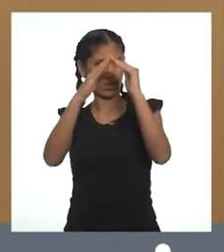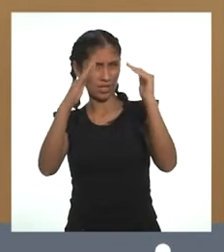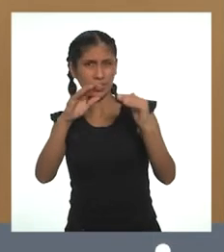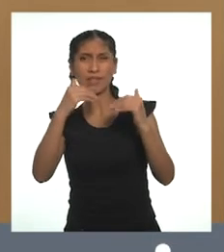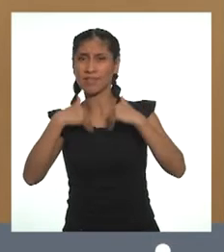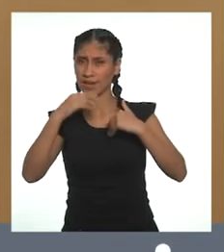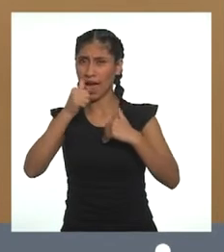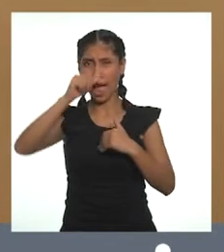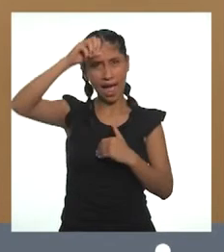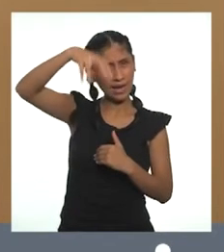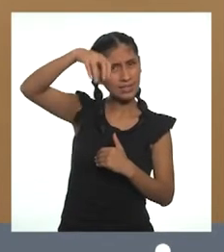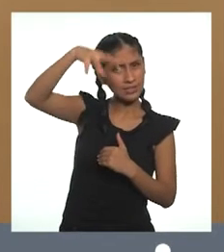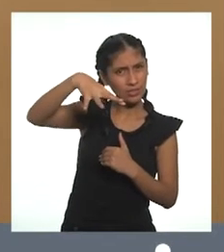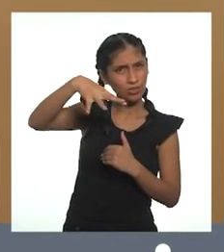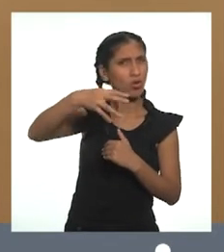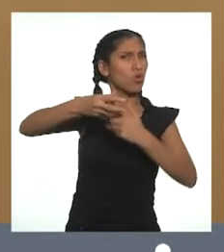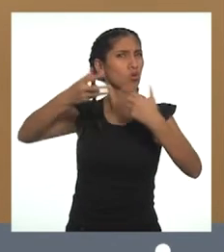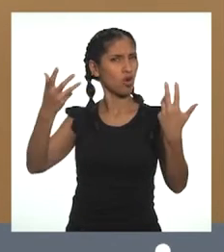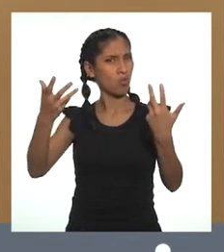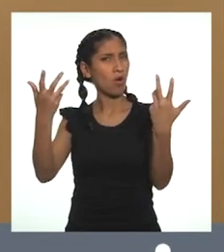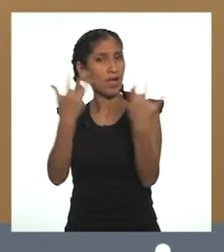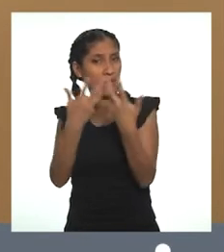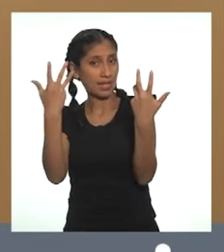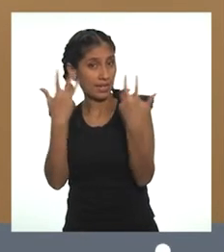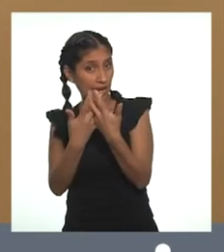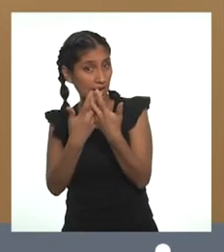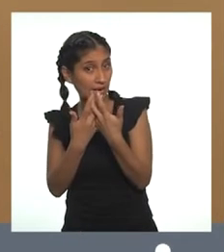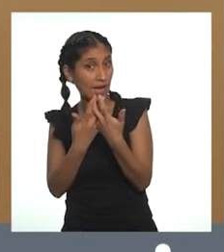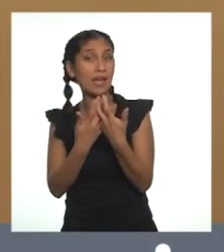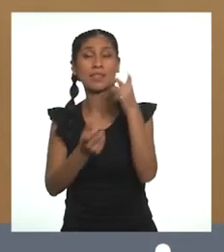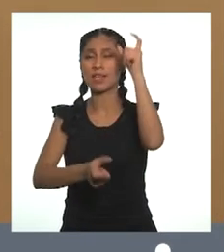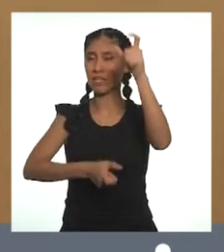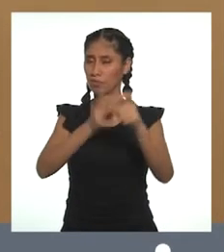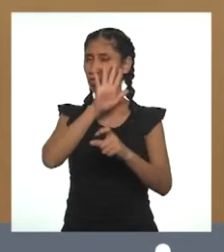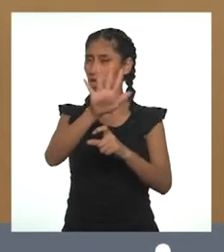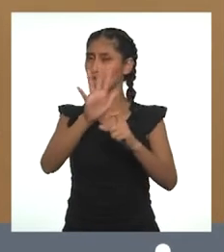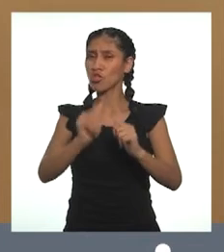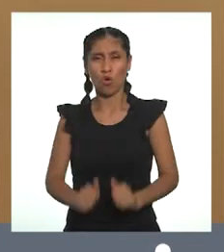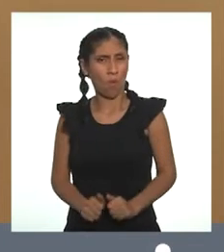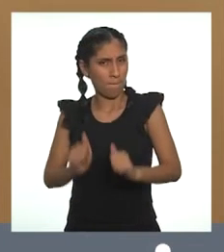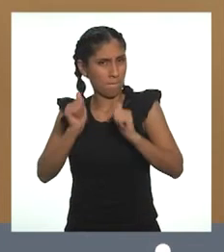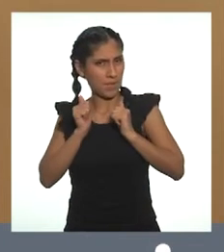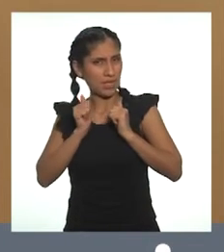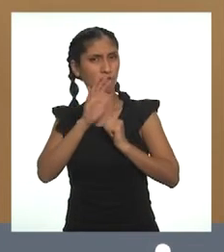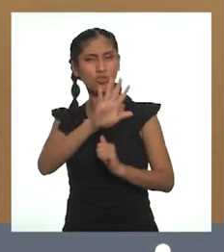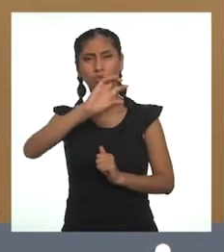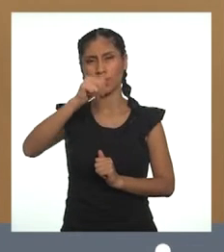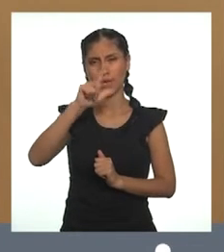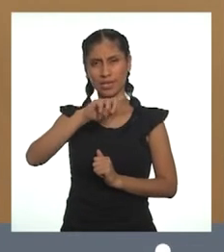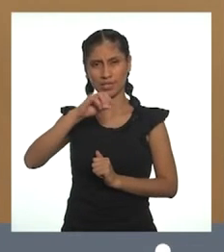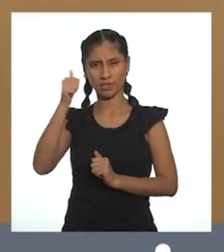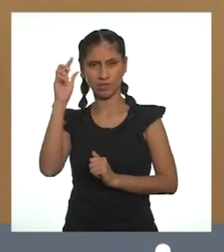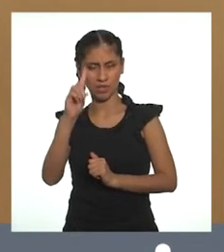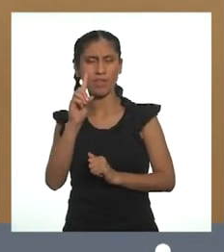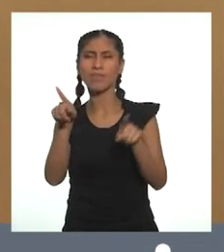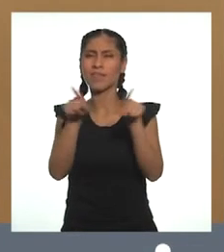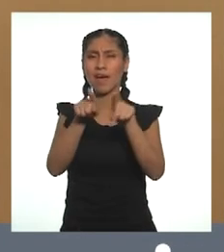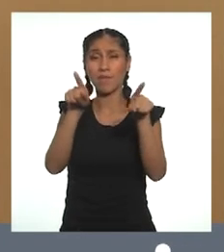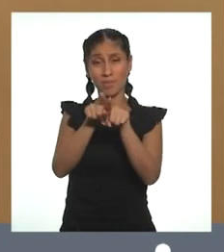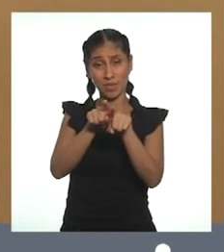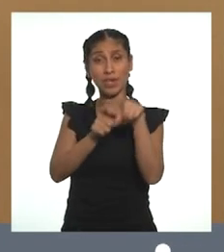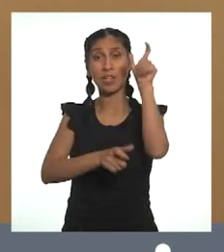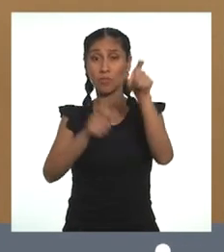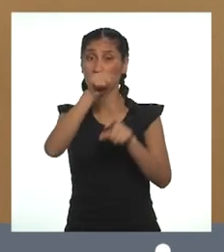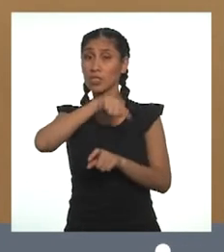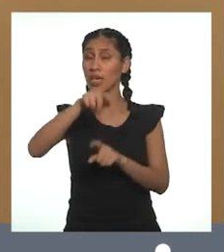de saneamiento impacta directamente en la calidad de vida de las personas. Contribuye a mejorar la